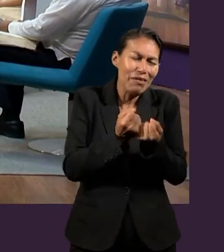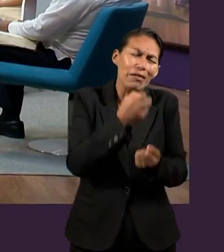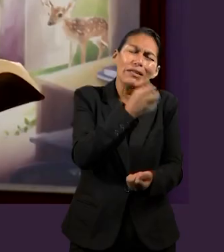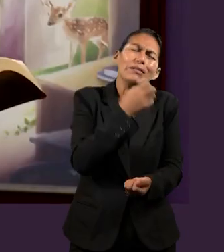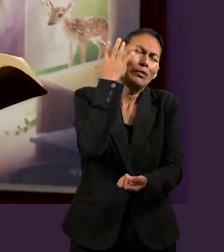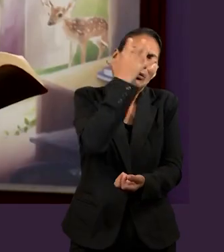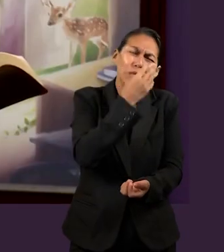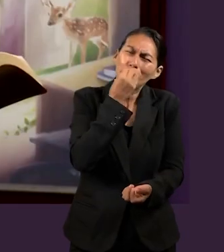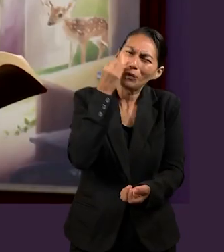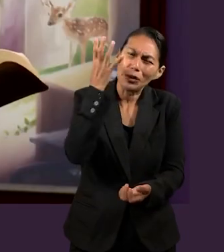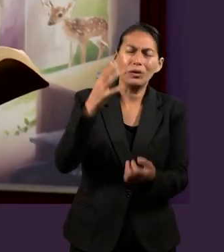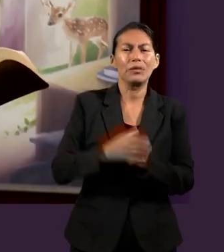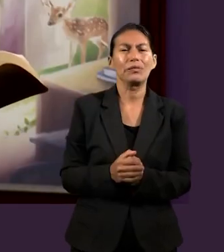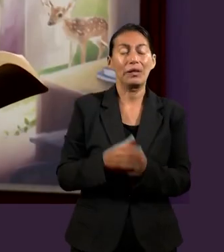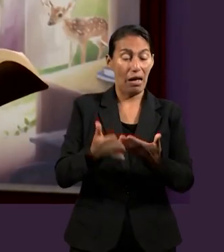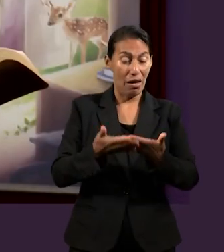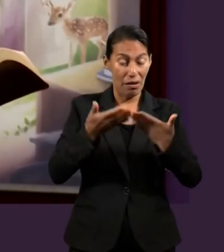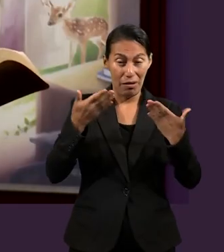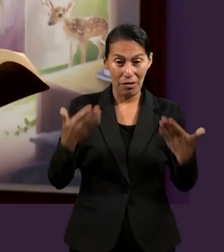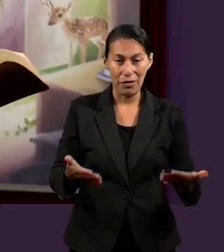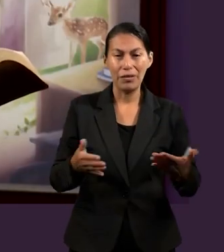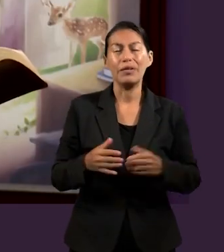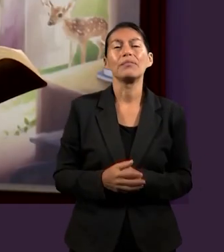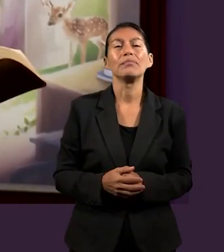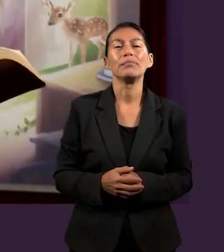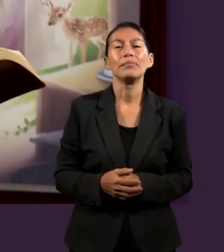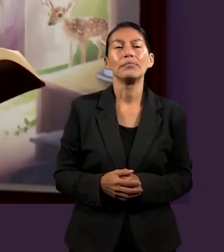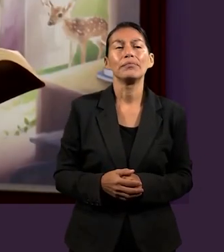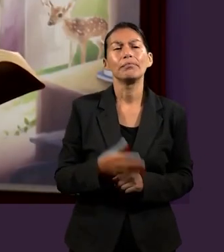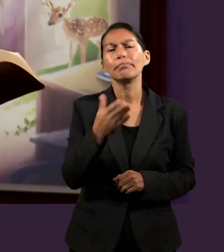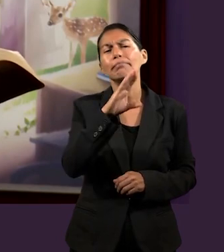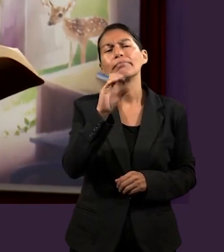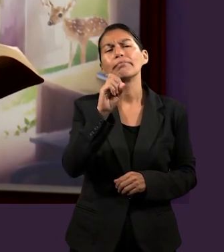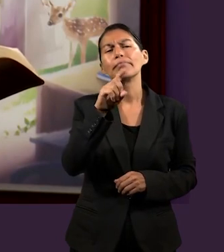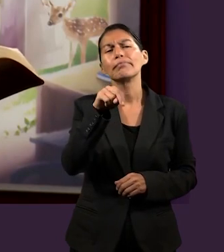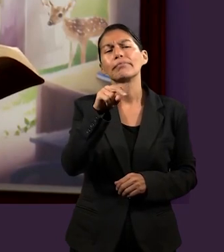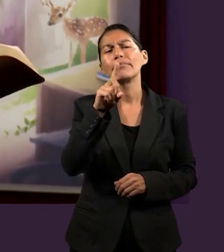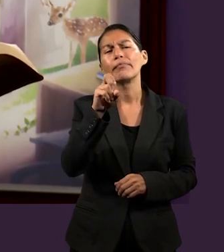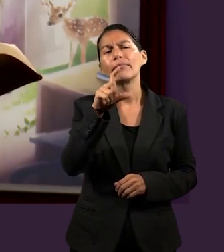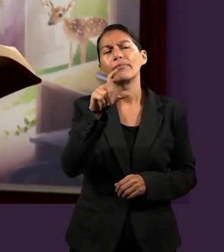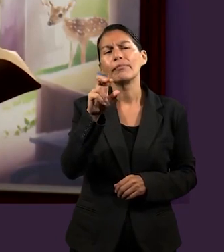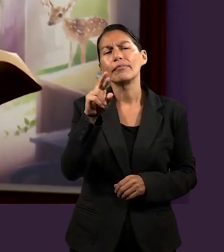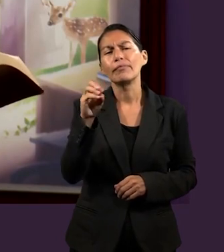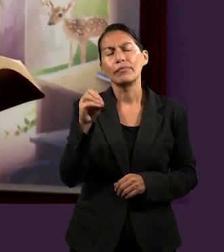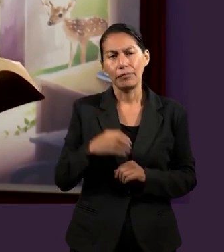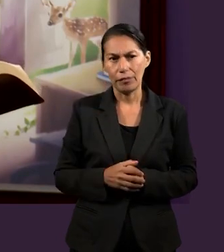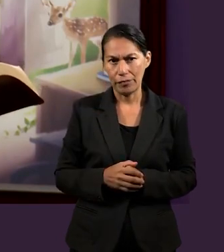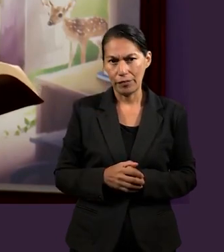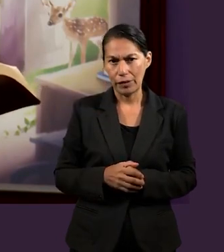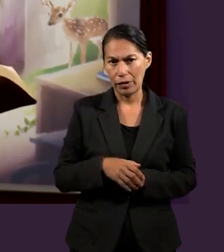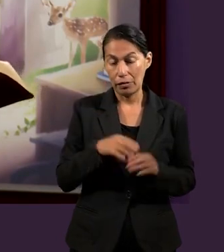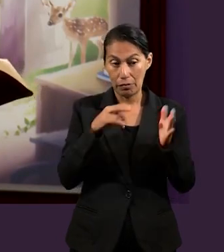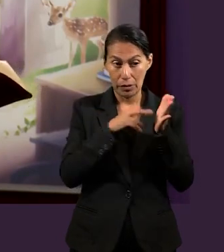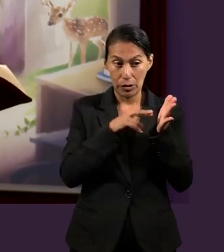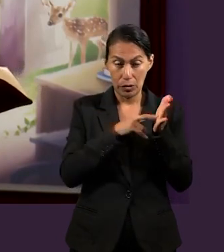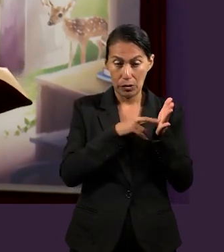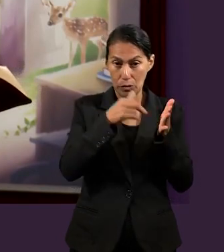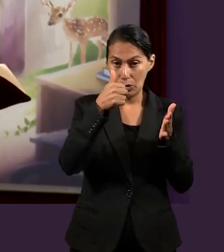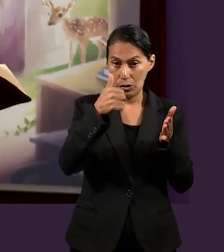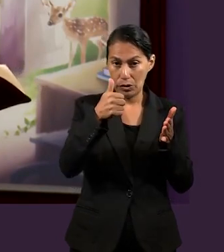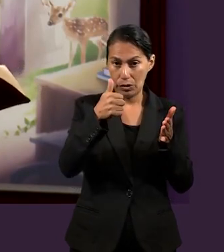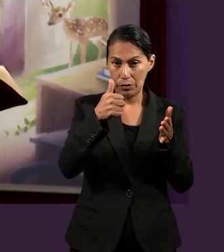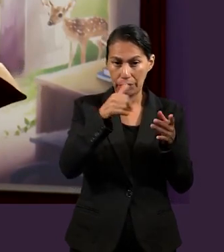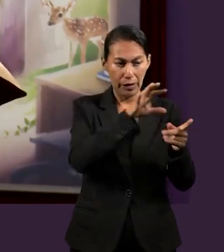Quería leer el versículo 6 de Efesios 2, 6 y 7. Ahí podríamos encontrar